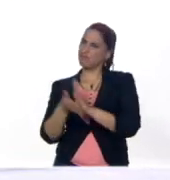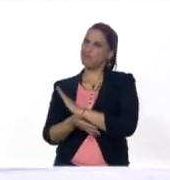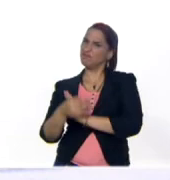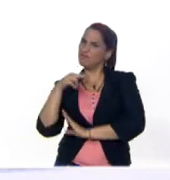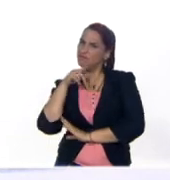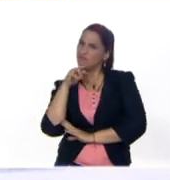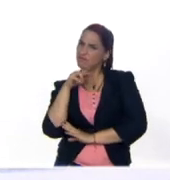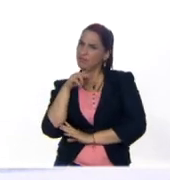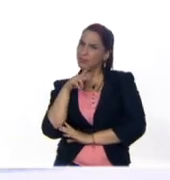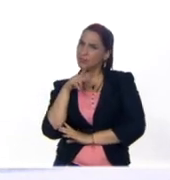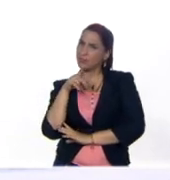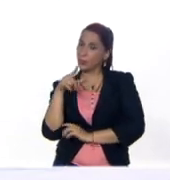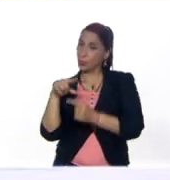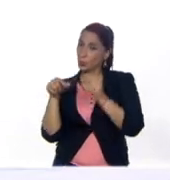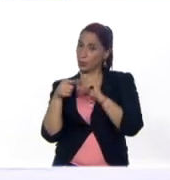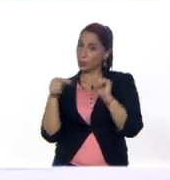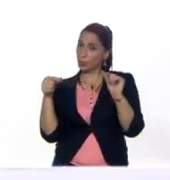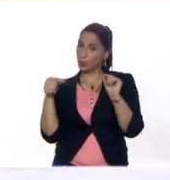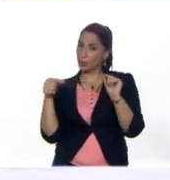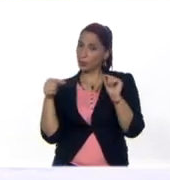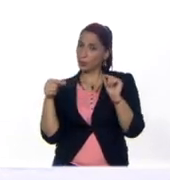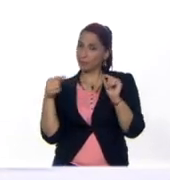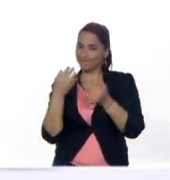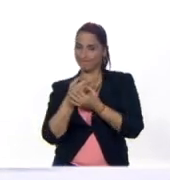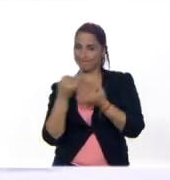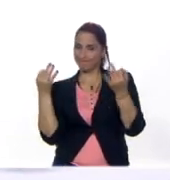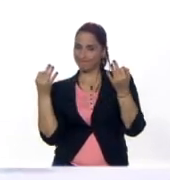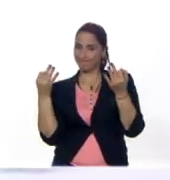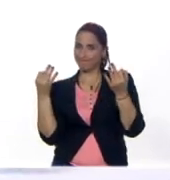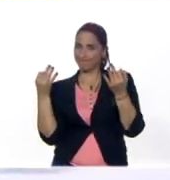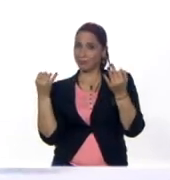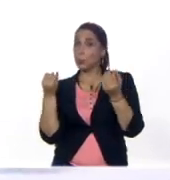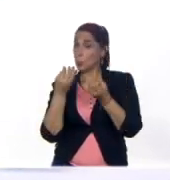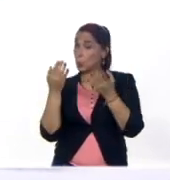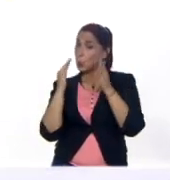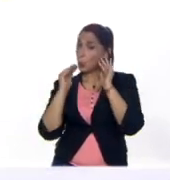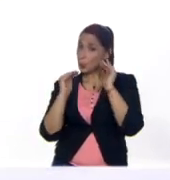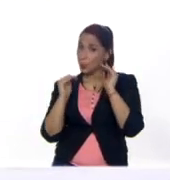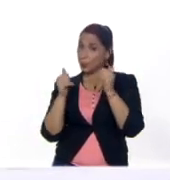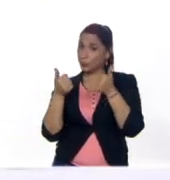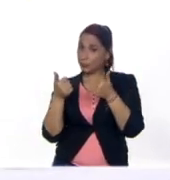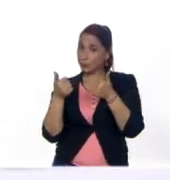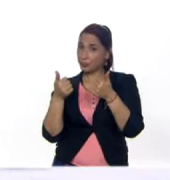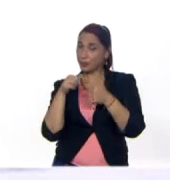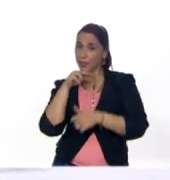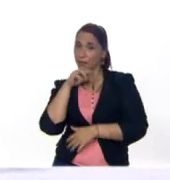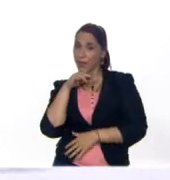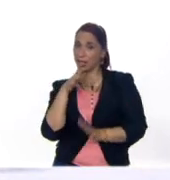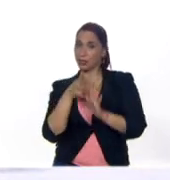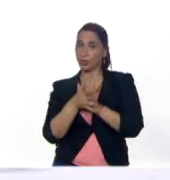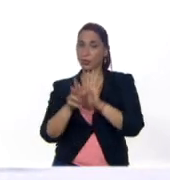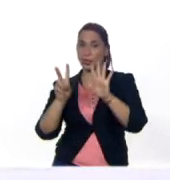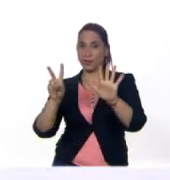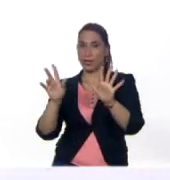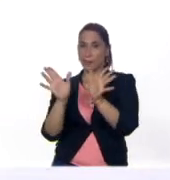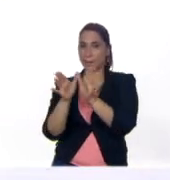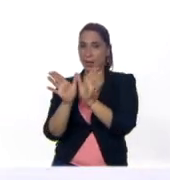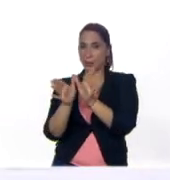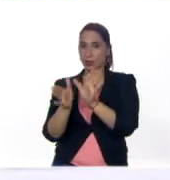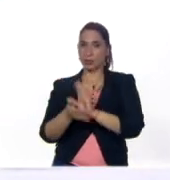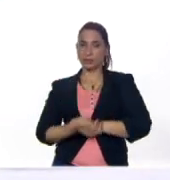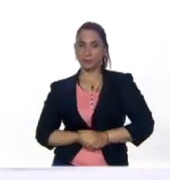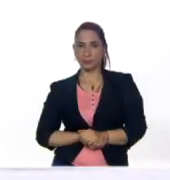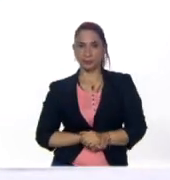¿de quién se habló en el cuento? excelente ¿ves? que ustedes prestaron mucha atención se habló de las siete mariposas